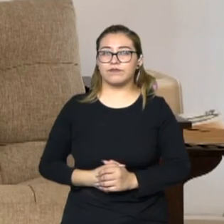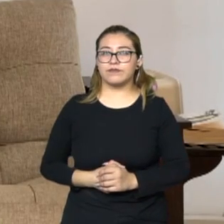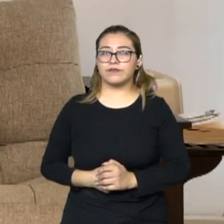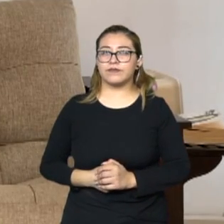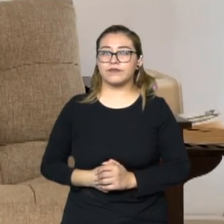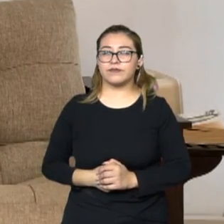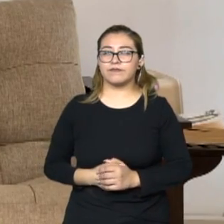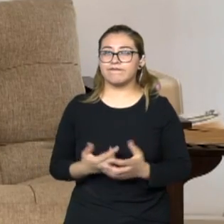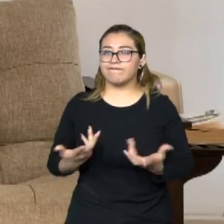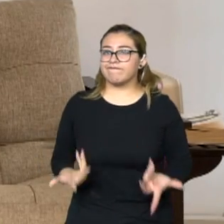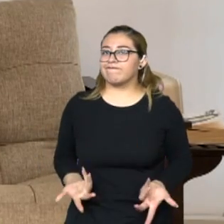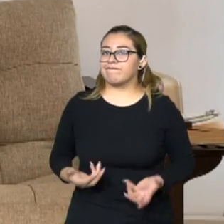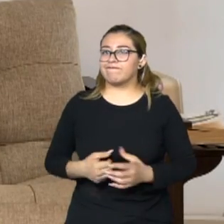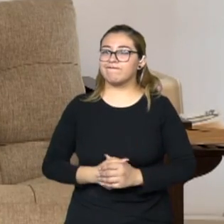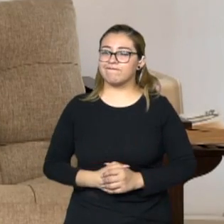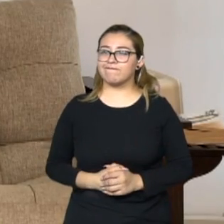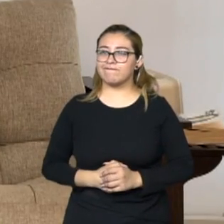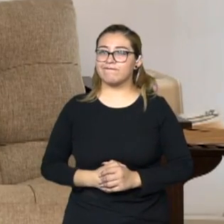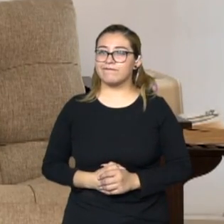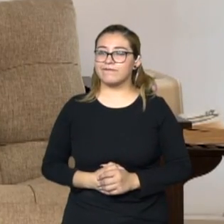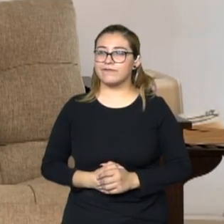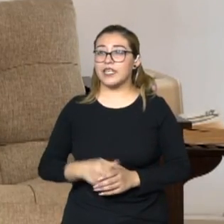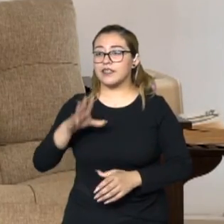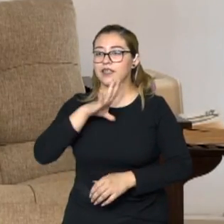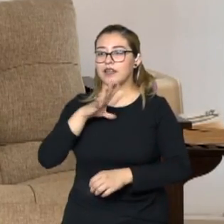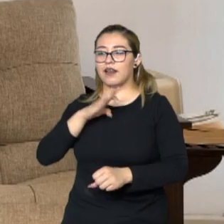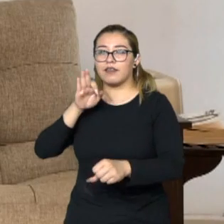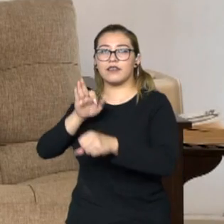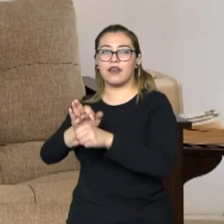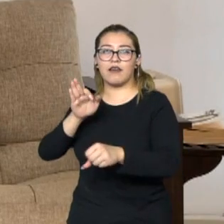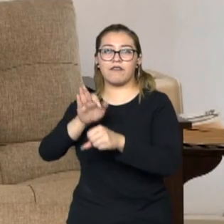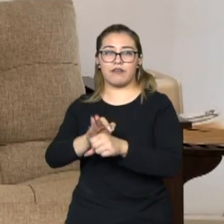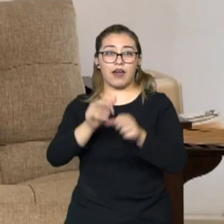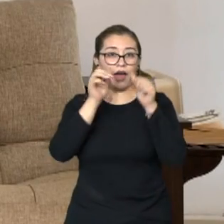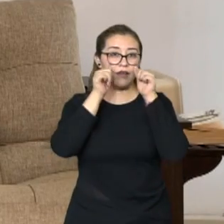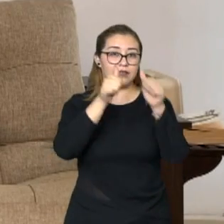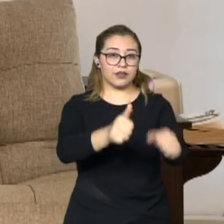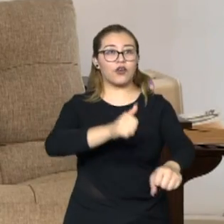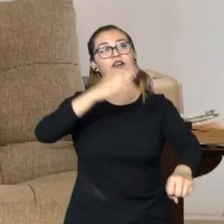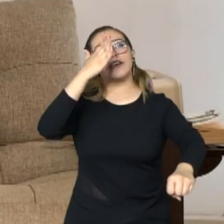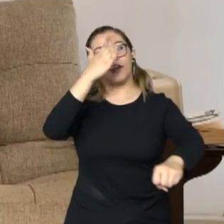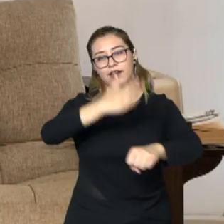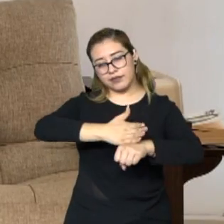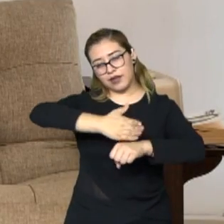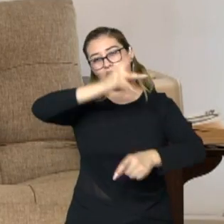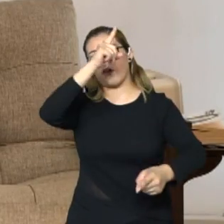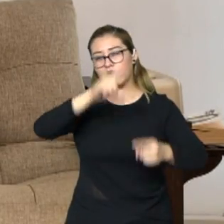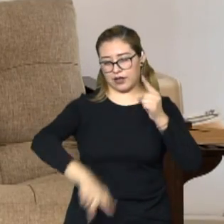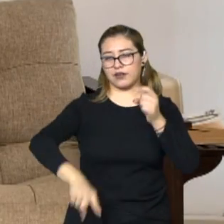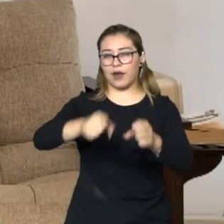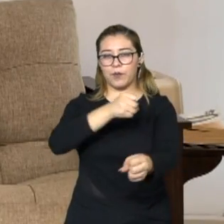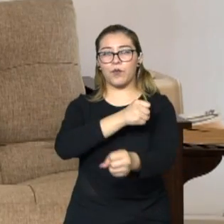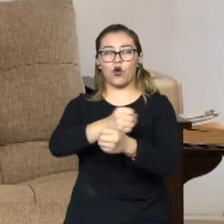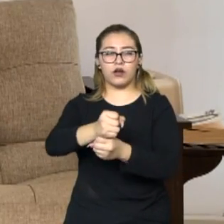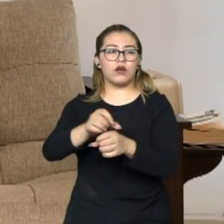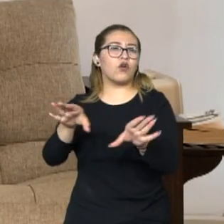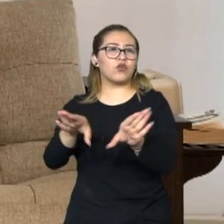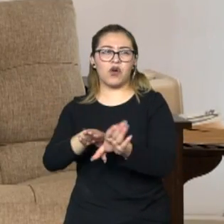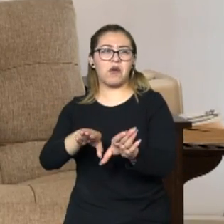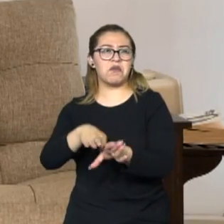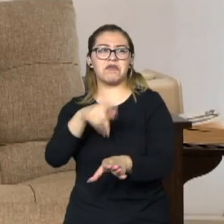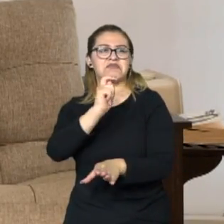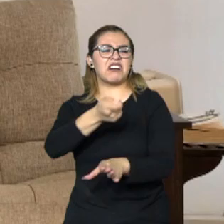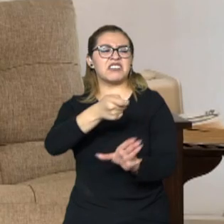estaba también la prevención, la atención, la sanción, la erradicación de la violencia como una manera,